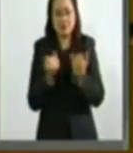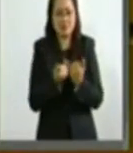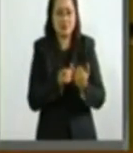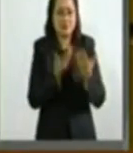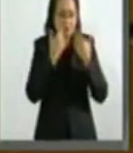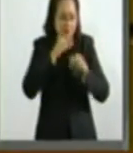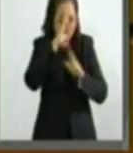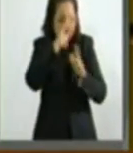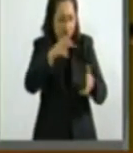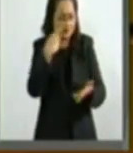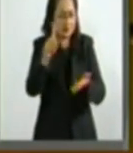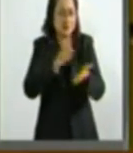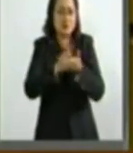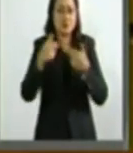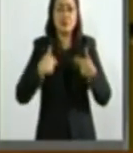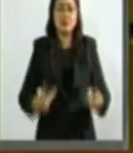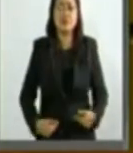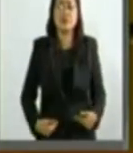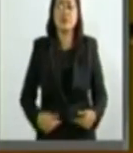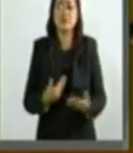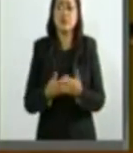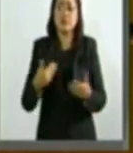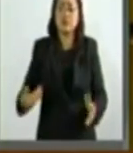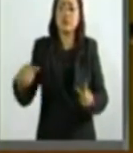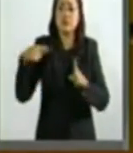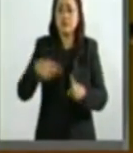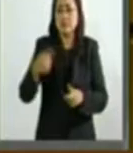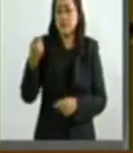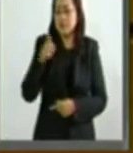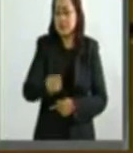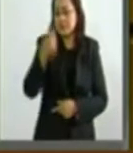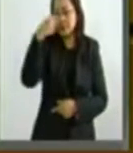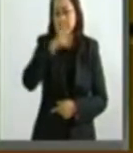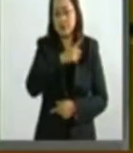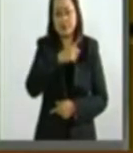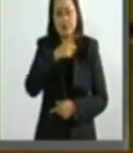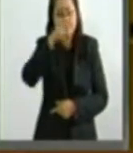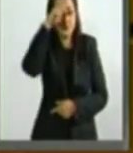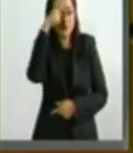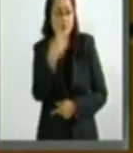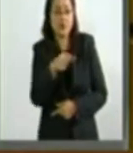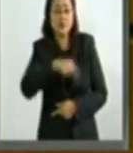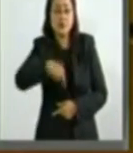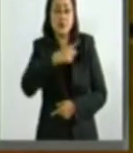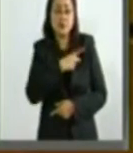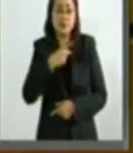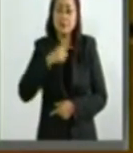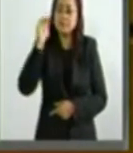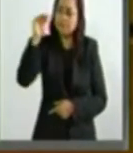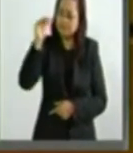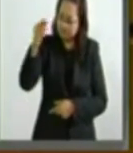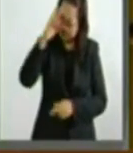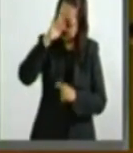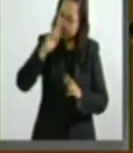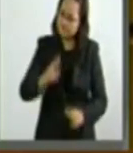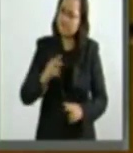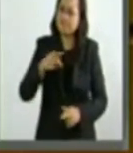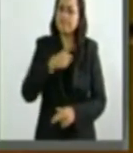Esta situación obliga a nuestro país a exigir respeto,